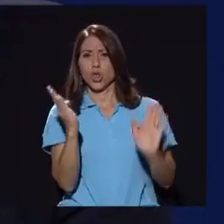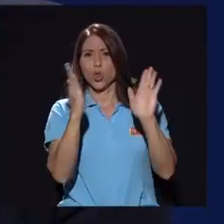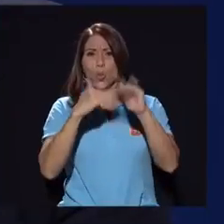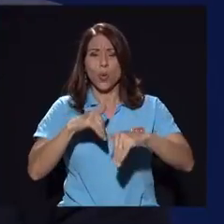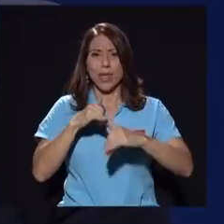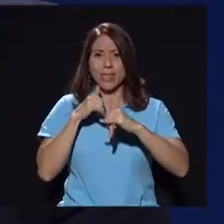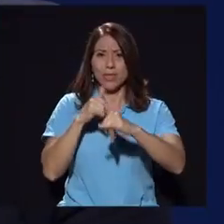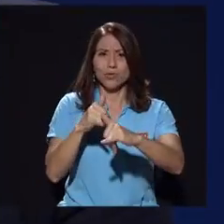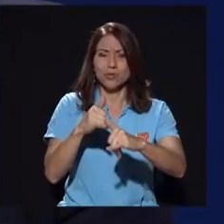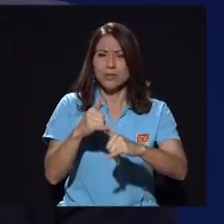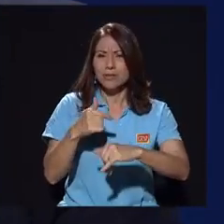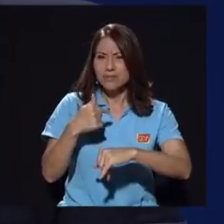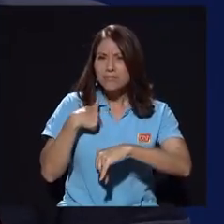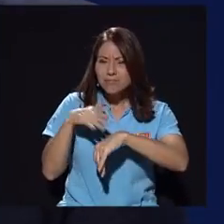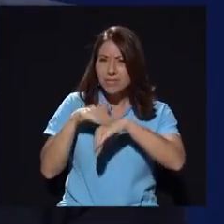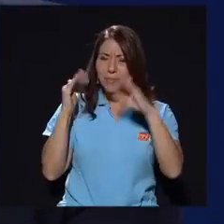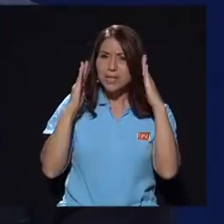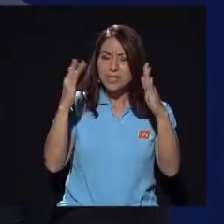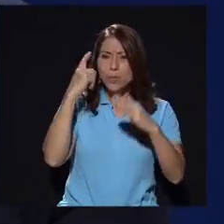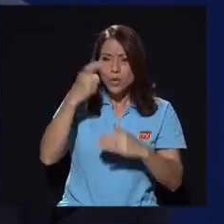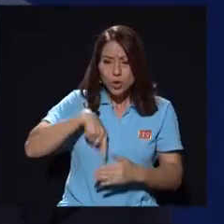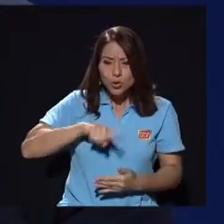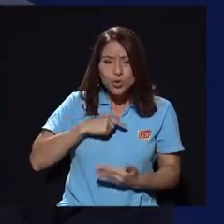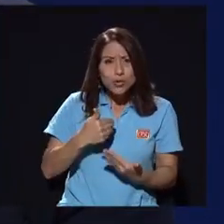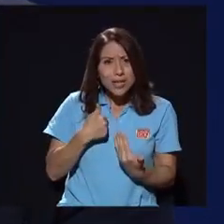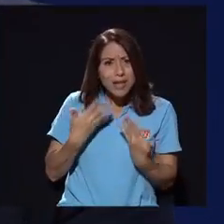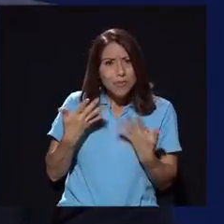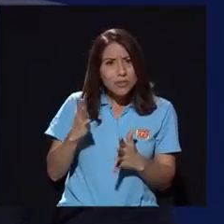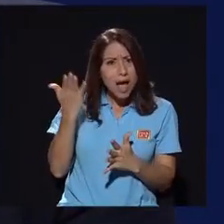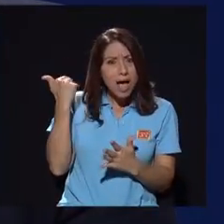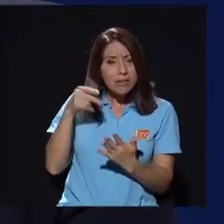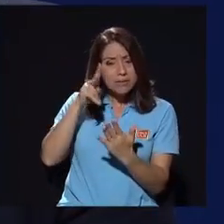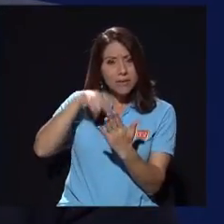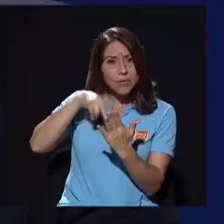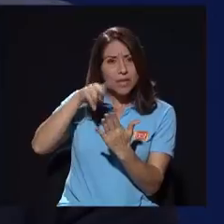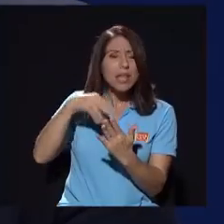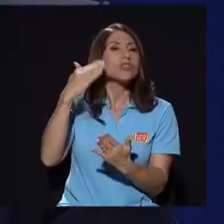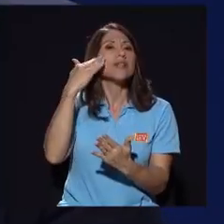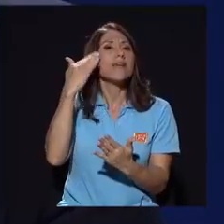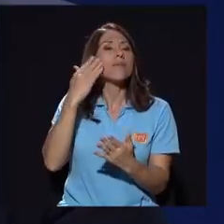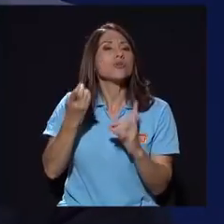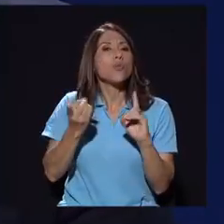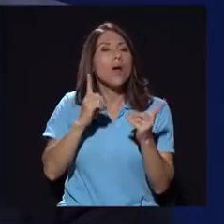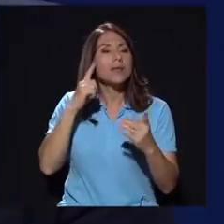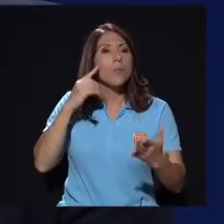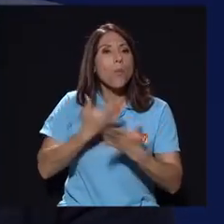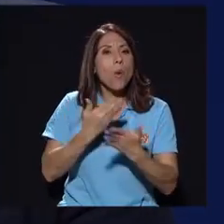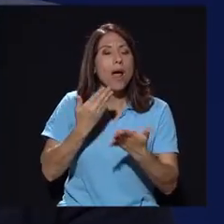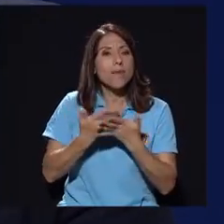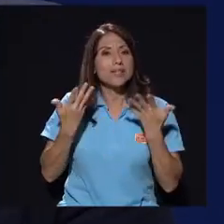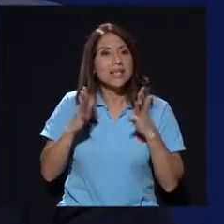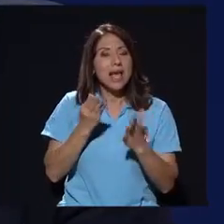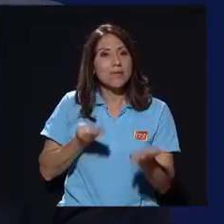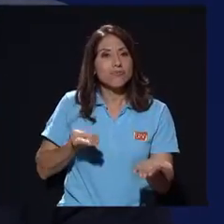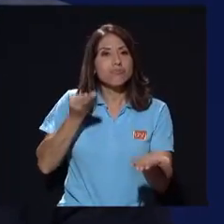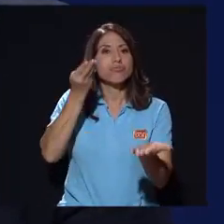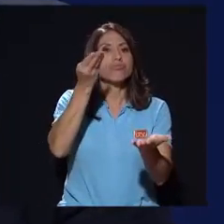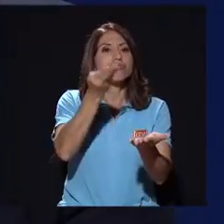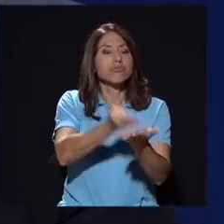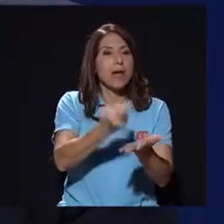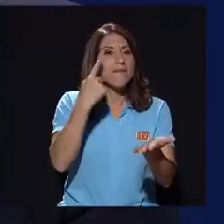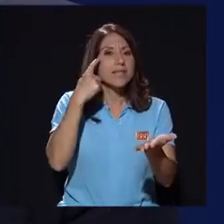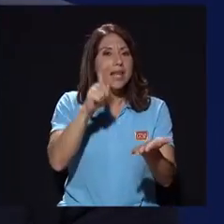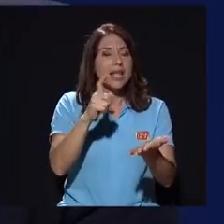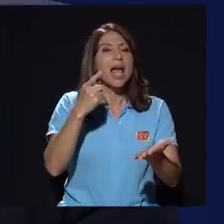Y a mí me llama mucho la atención porque nosotros teníamos las denuncias en la mano, las habíamos leído, sabíamos cuáles eran las pruebas que se habían presentado a la